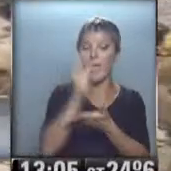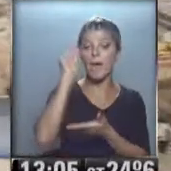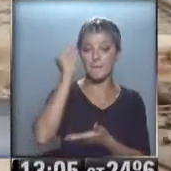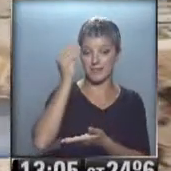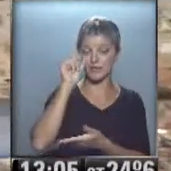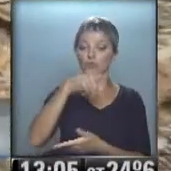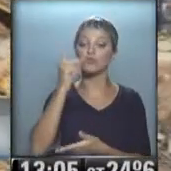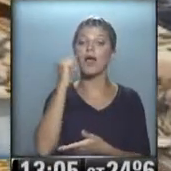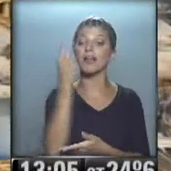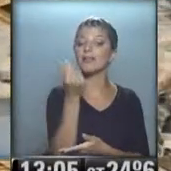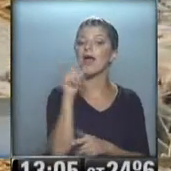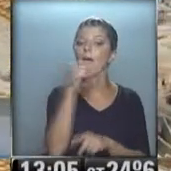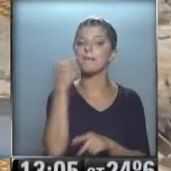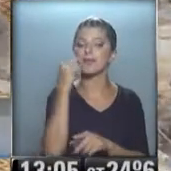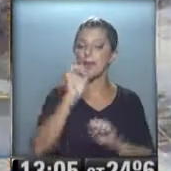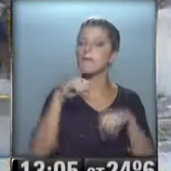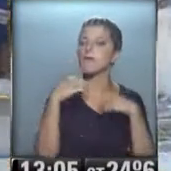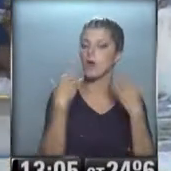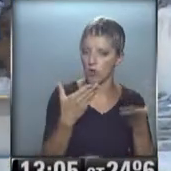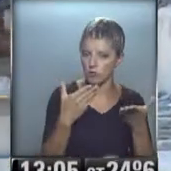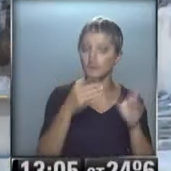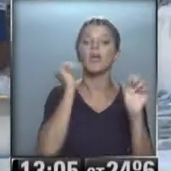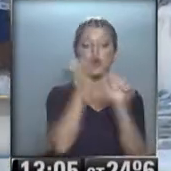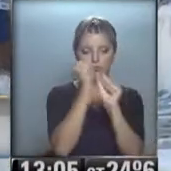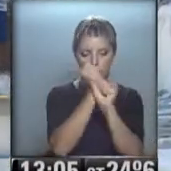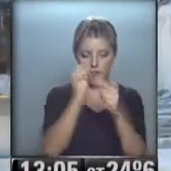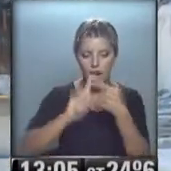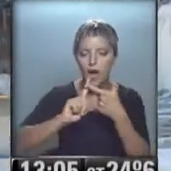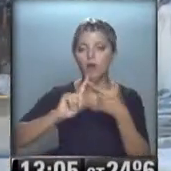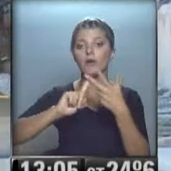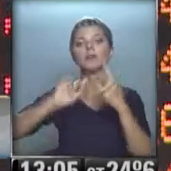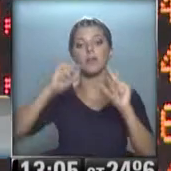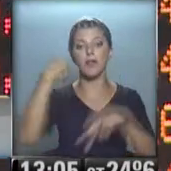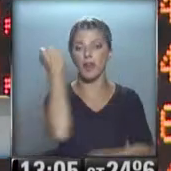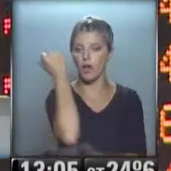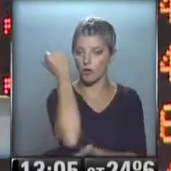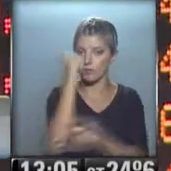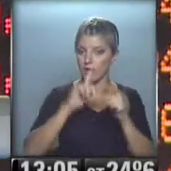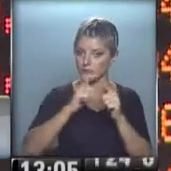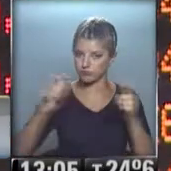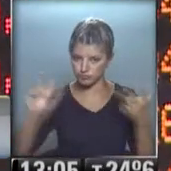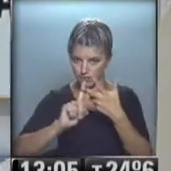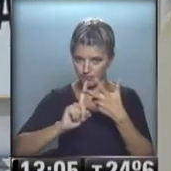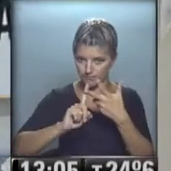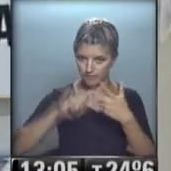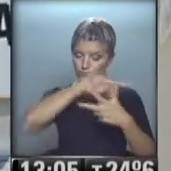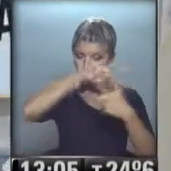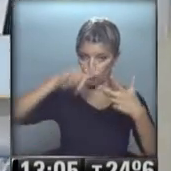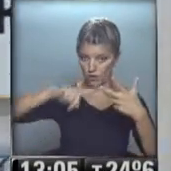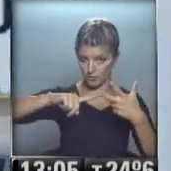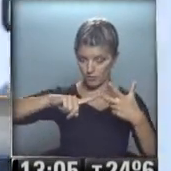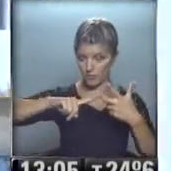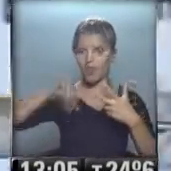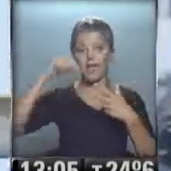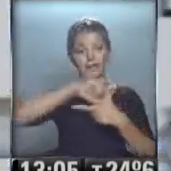vida sin riesgo de desempleo y con condiciones óptimas para la expansión económica. Una proyección que,